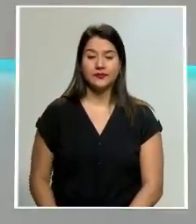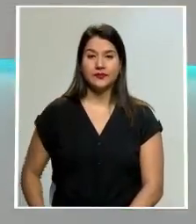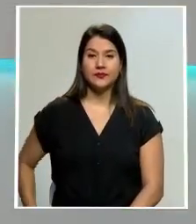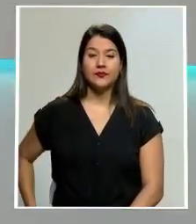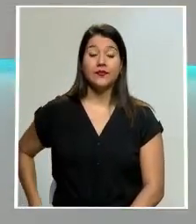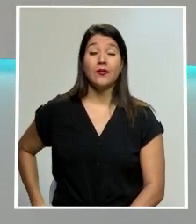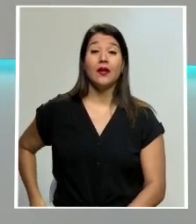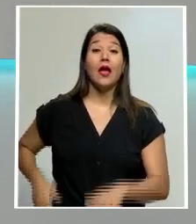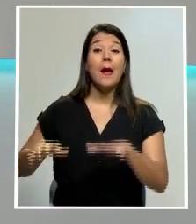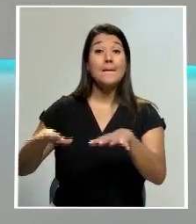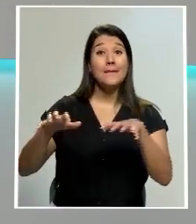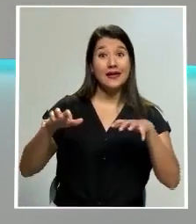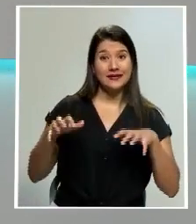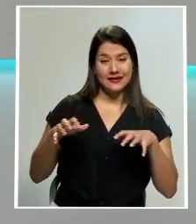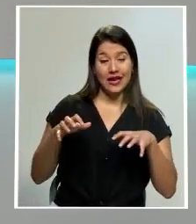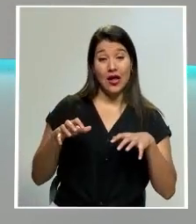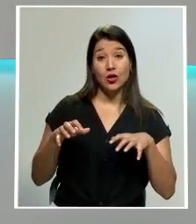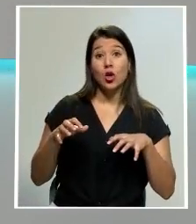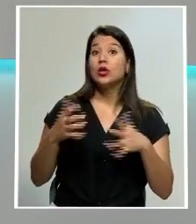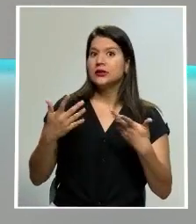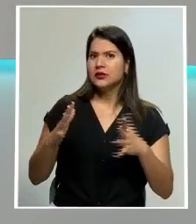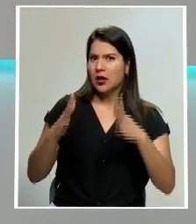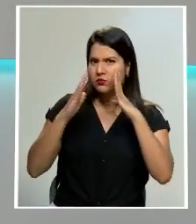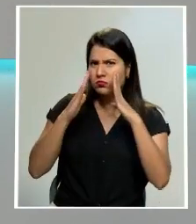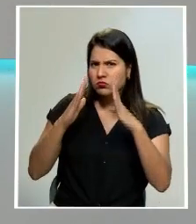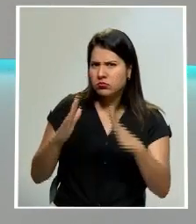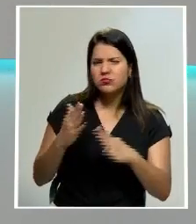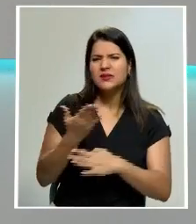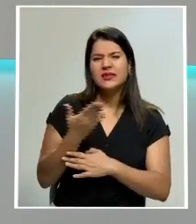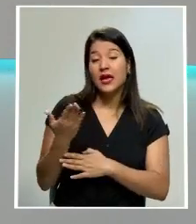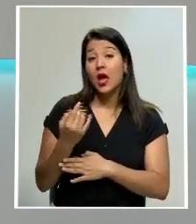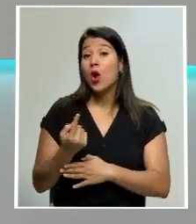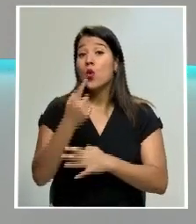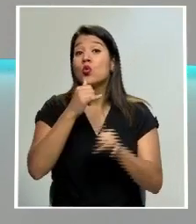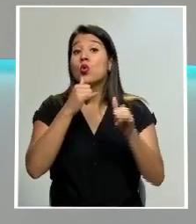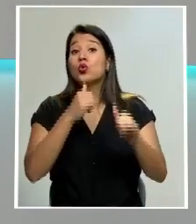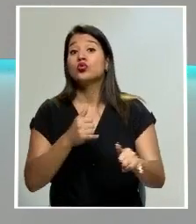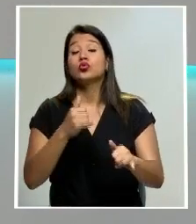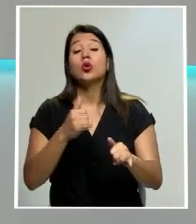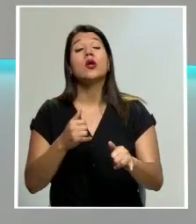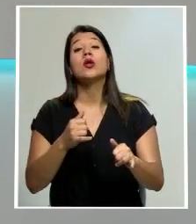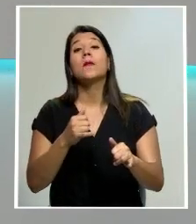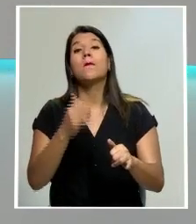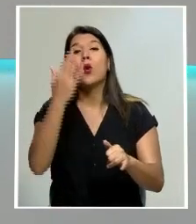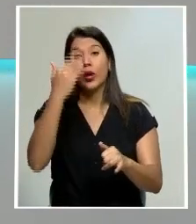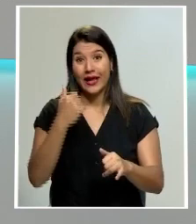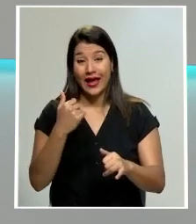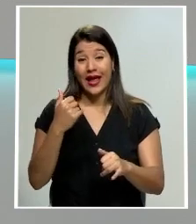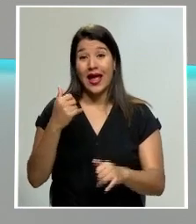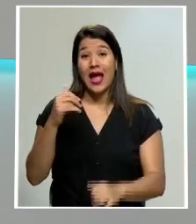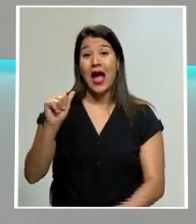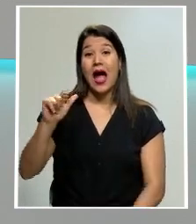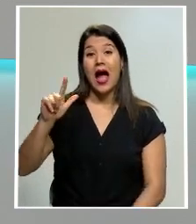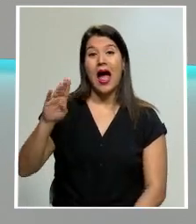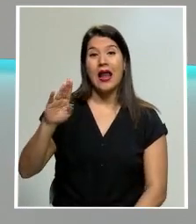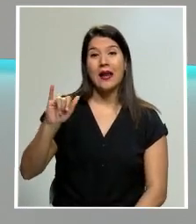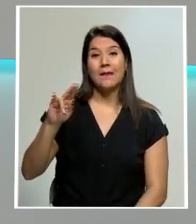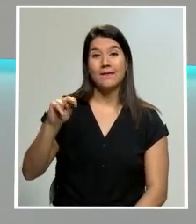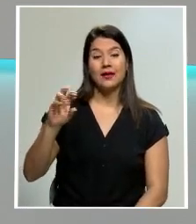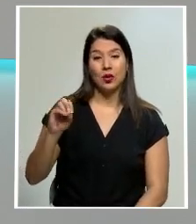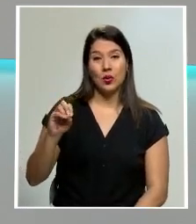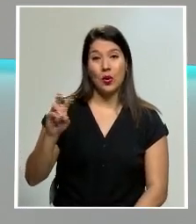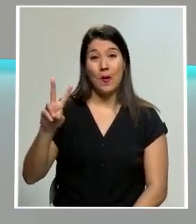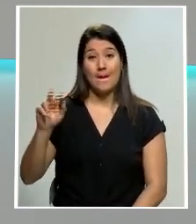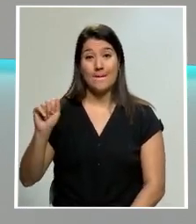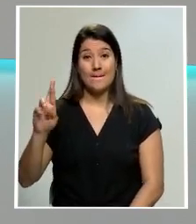Los magistrados acogieron para estudio una acción de inconstitucionalidad contra la ley de huelgas presentada por Albino Vargas. Es por esta razón